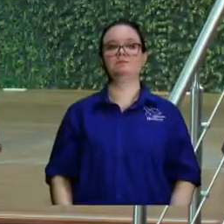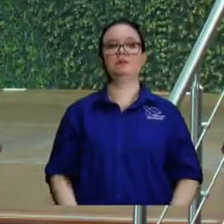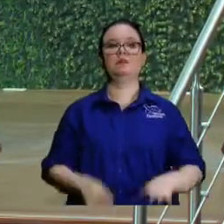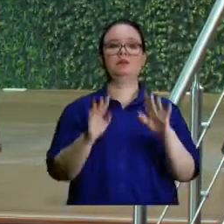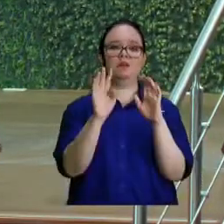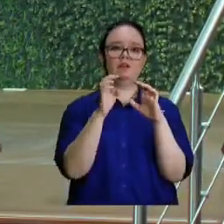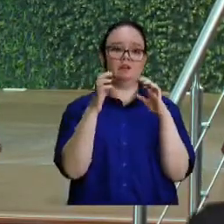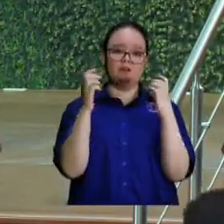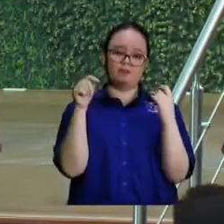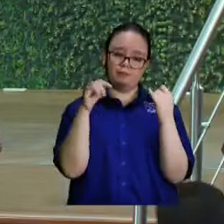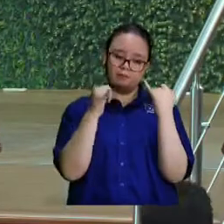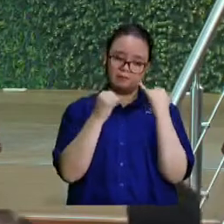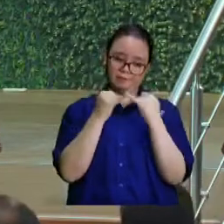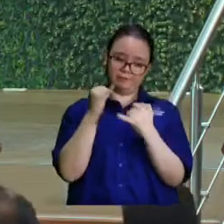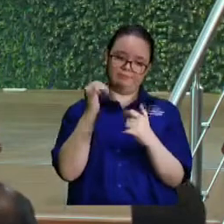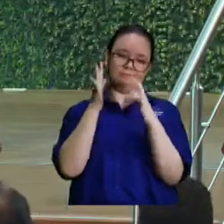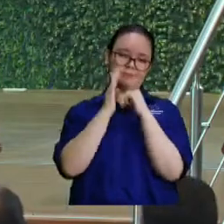Jesús